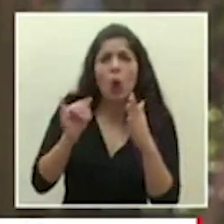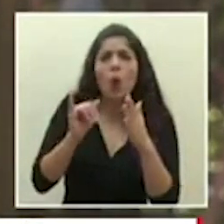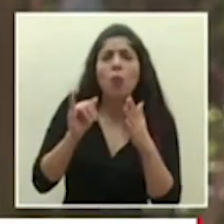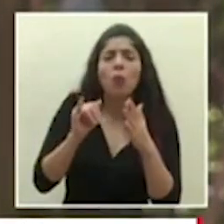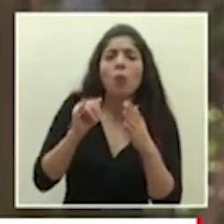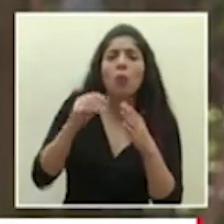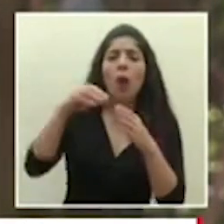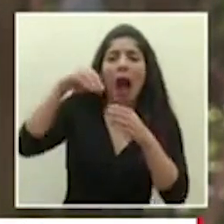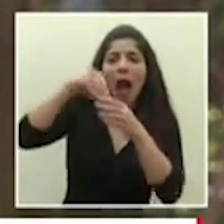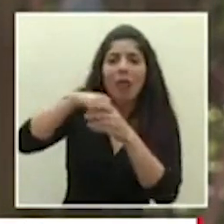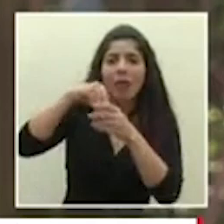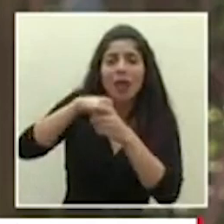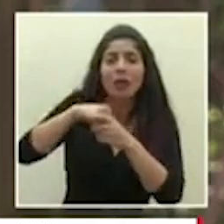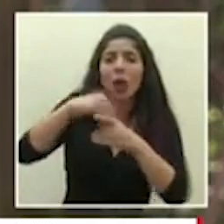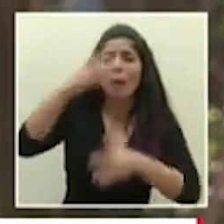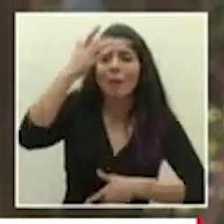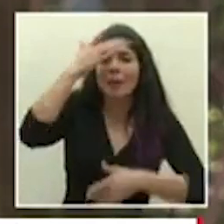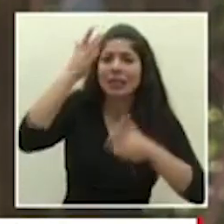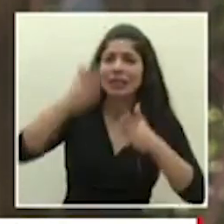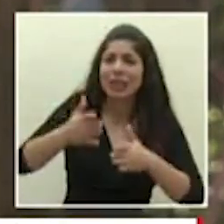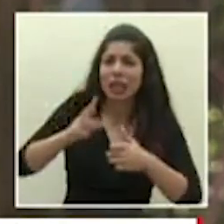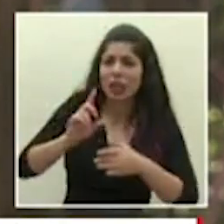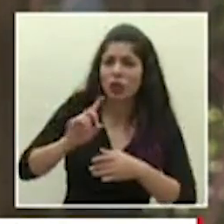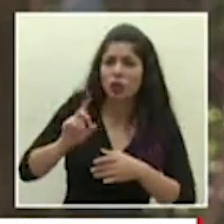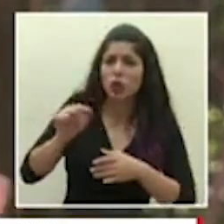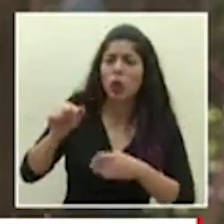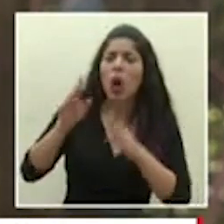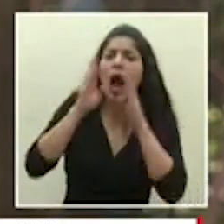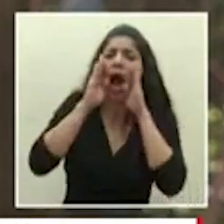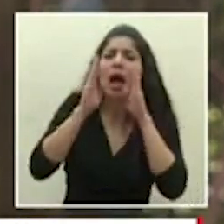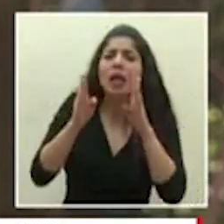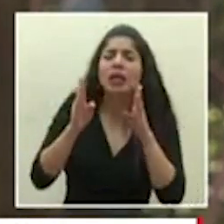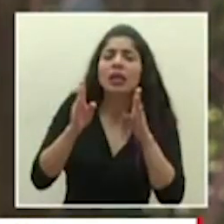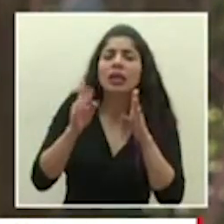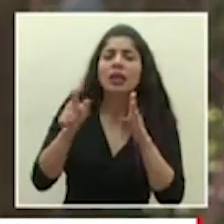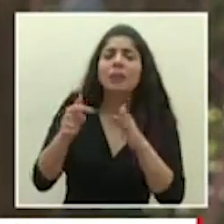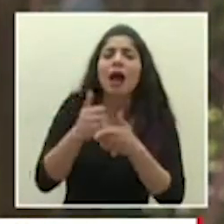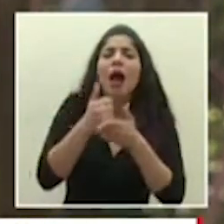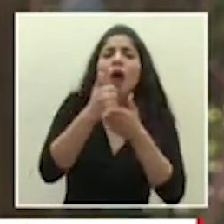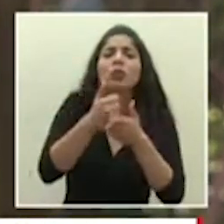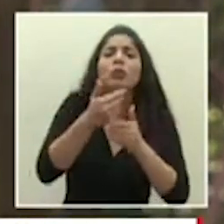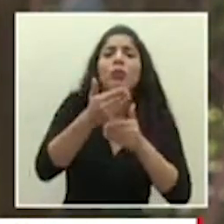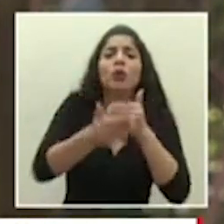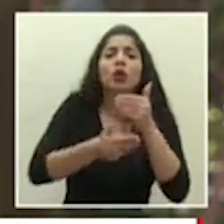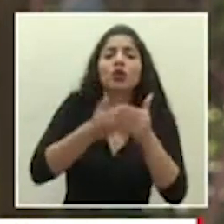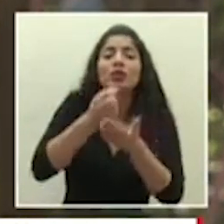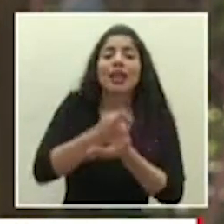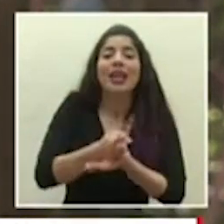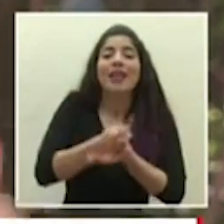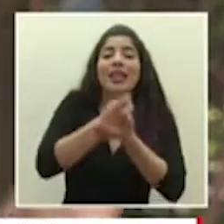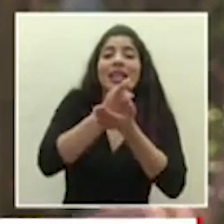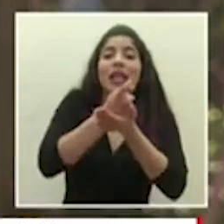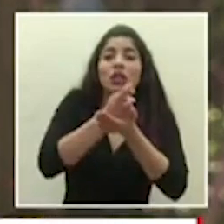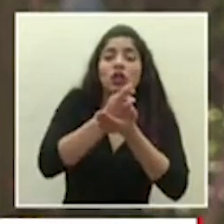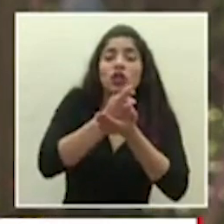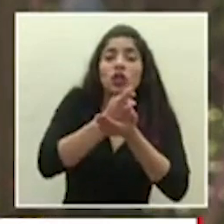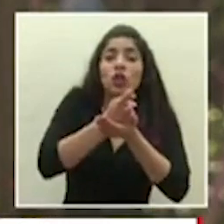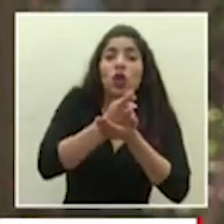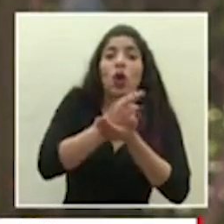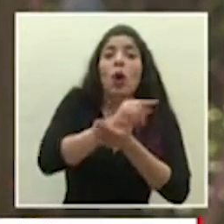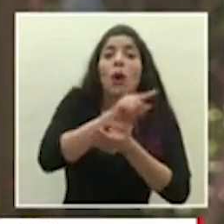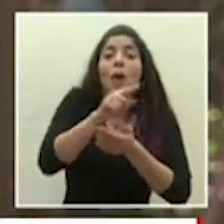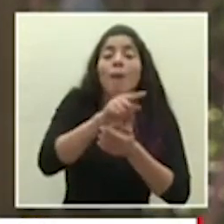house a los pacientes los atendía les ayudaba con los procesos de rehabilitación y